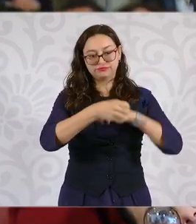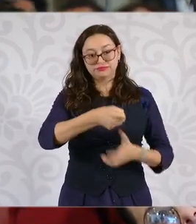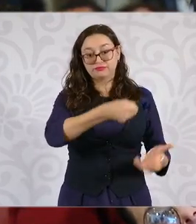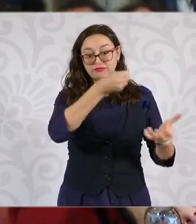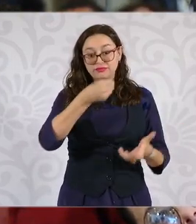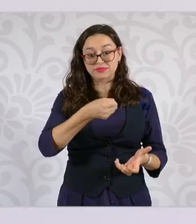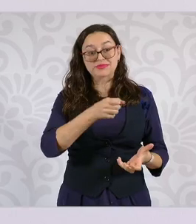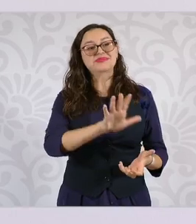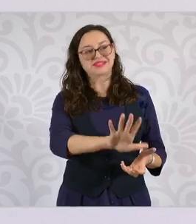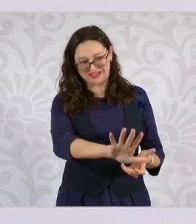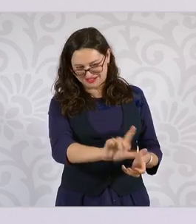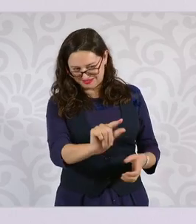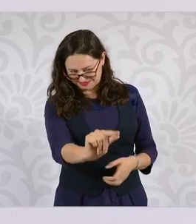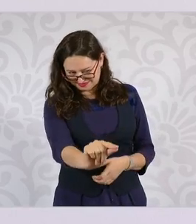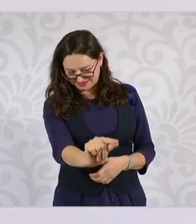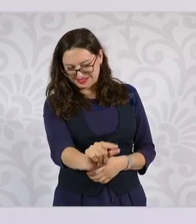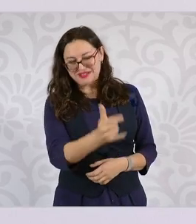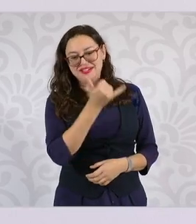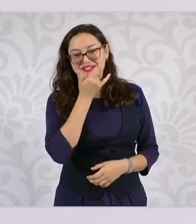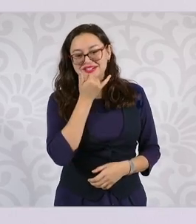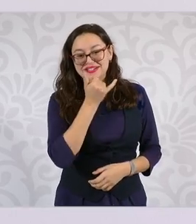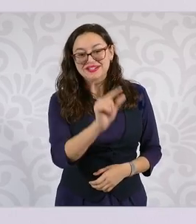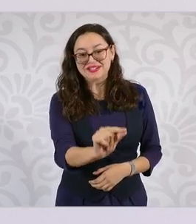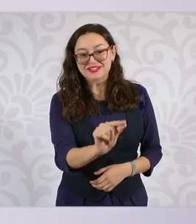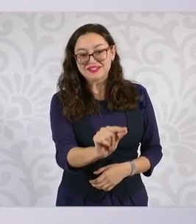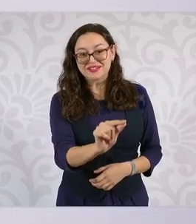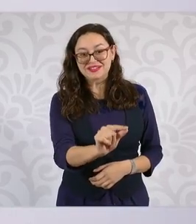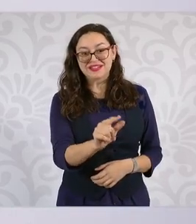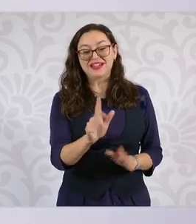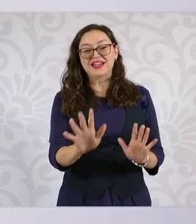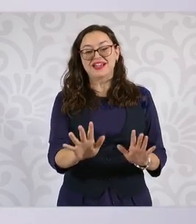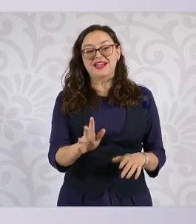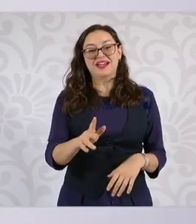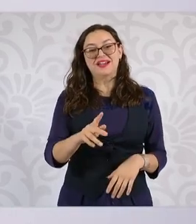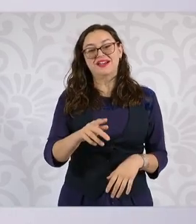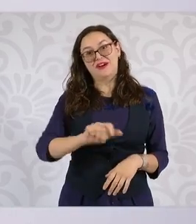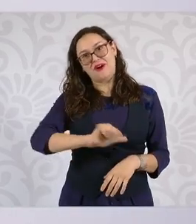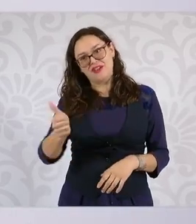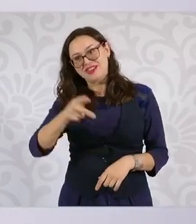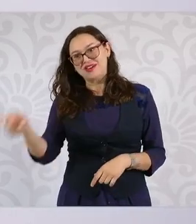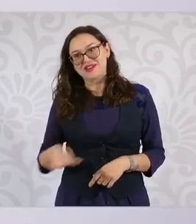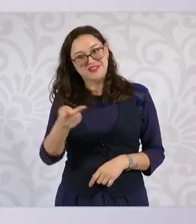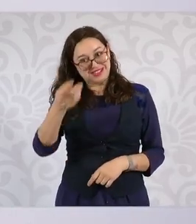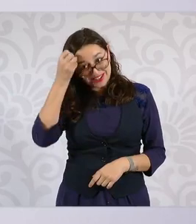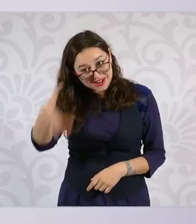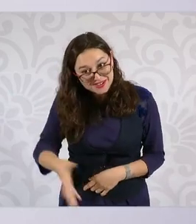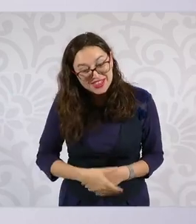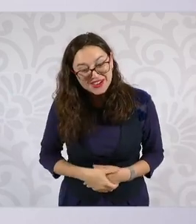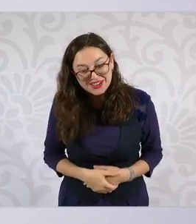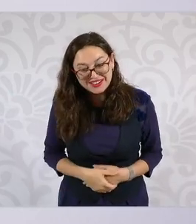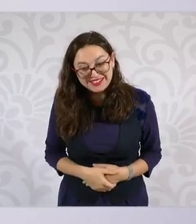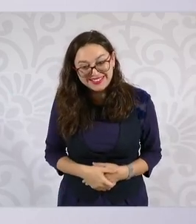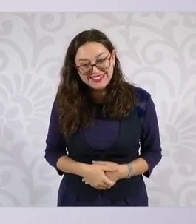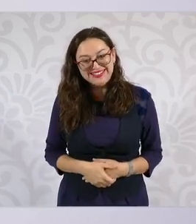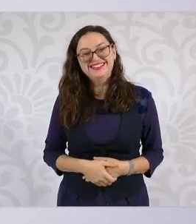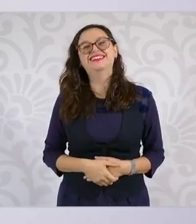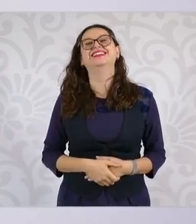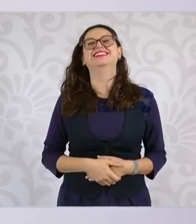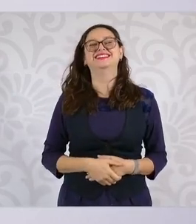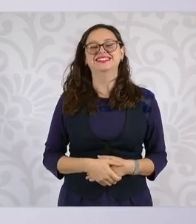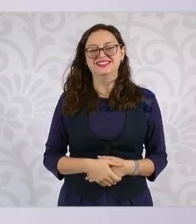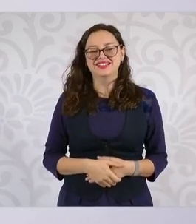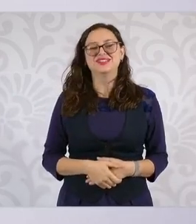economía. Es tan buena noticia que quedó pendiente la otra pregunta. Vamos a ir a Los